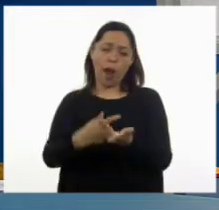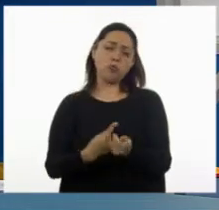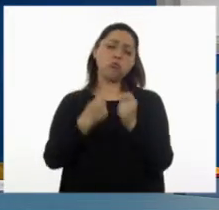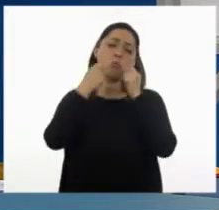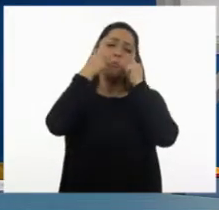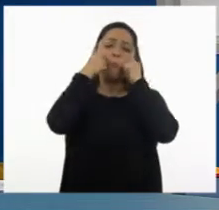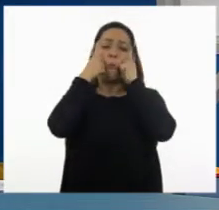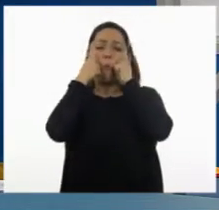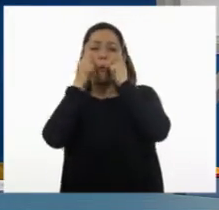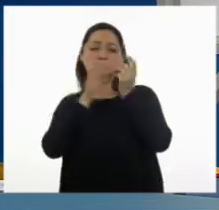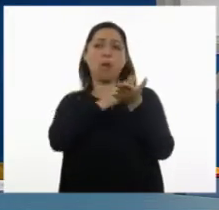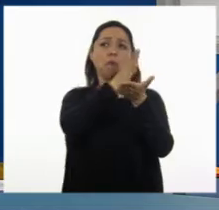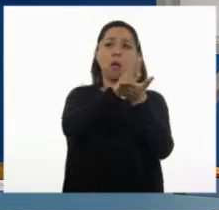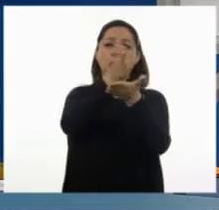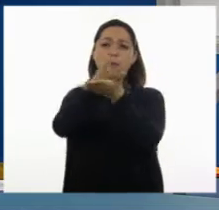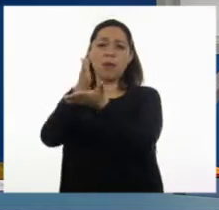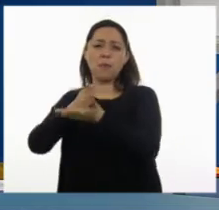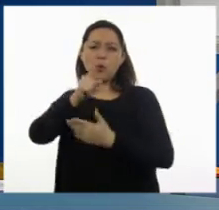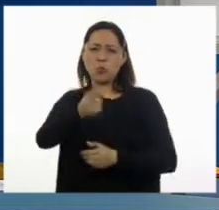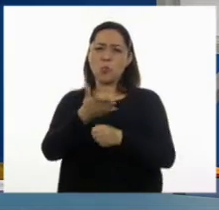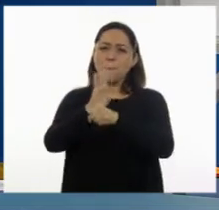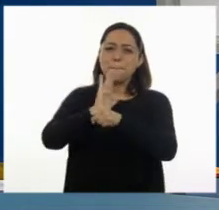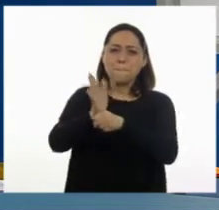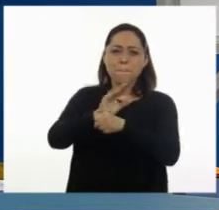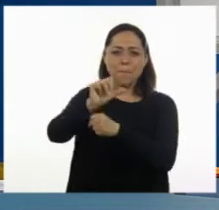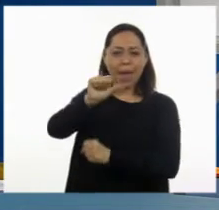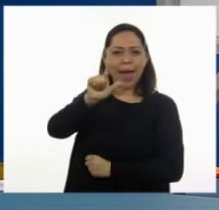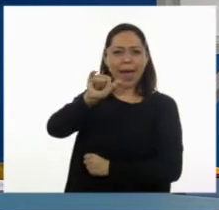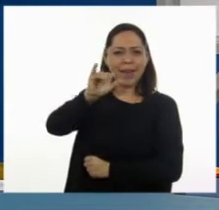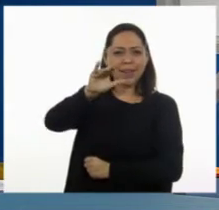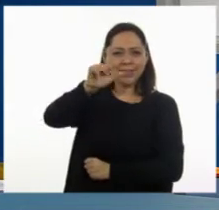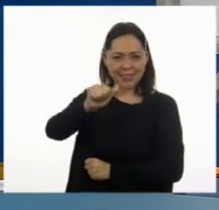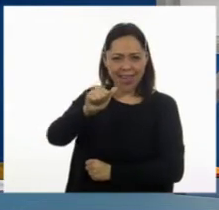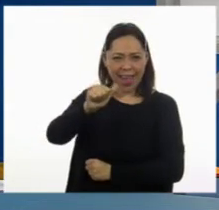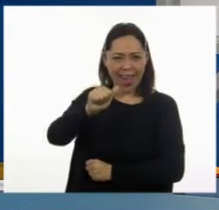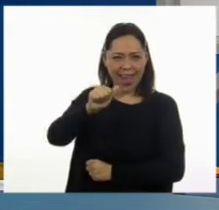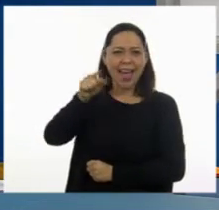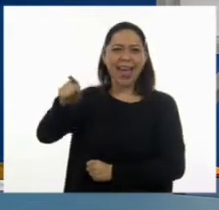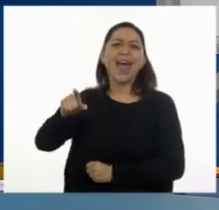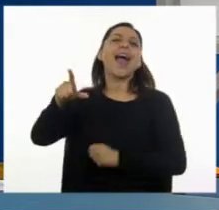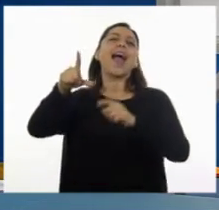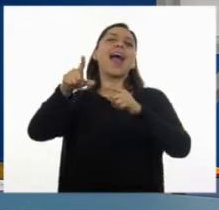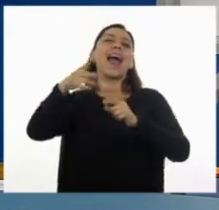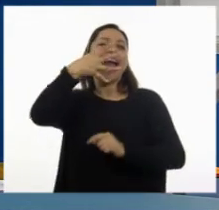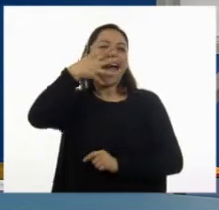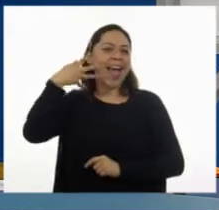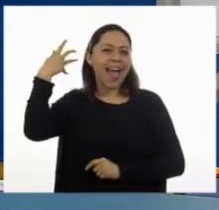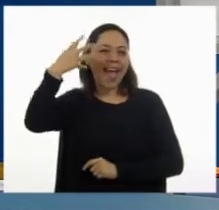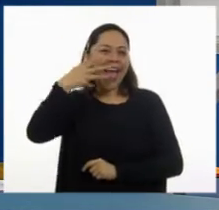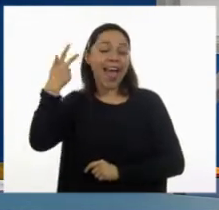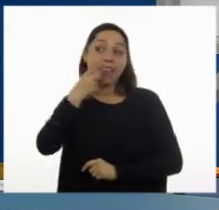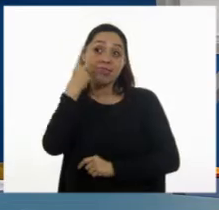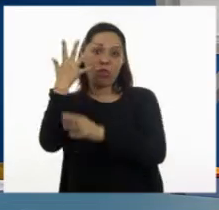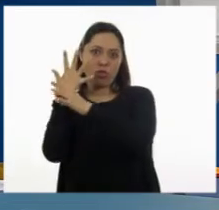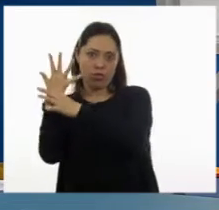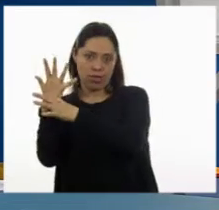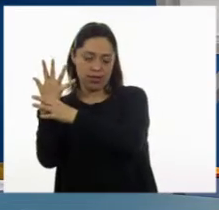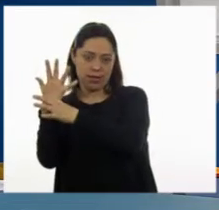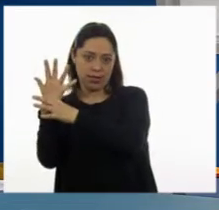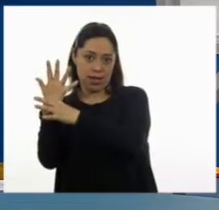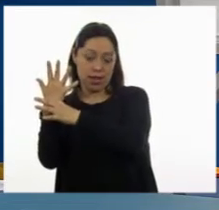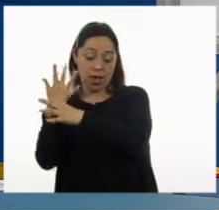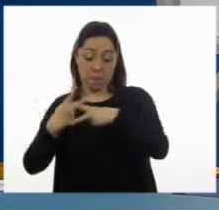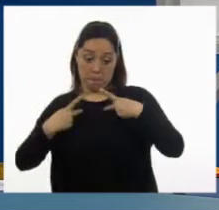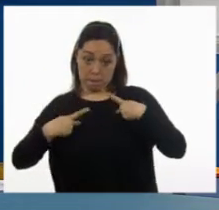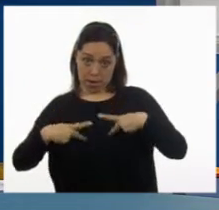No sé si has visto la película de Alicia en el País de las Maravillas, pero como dice el gato Chesire que sale ahí, uno siempre llega a alguna